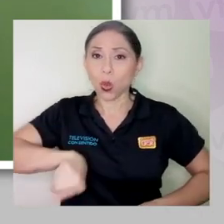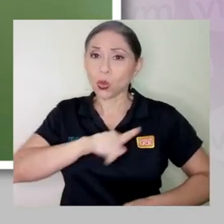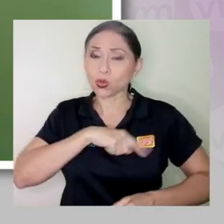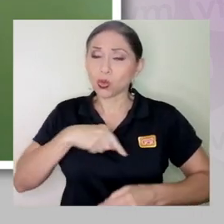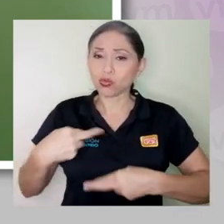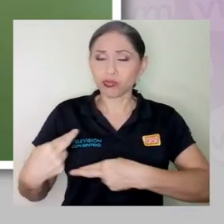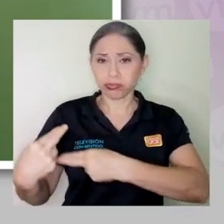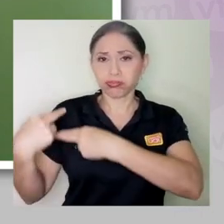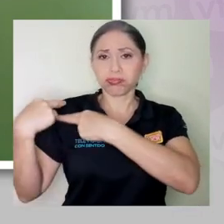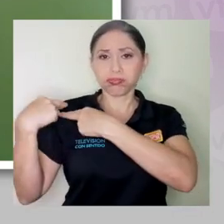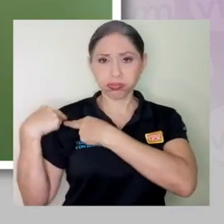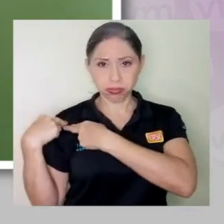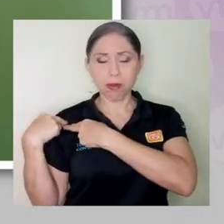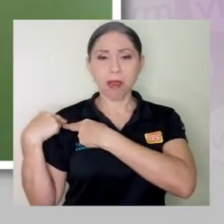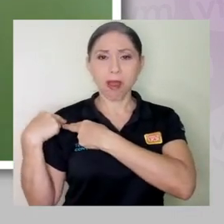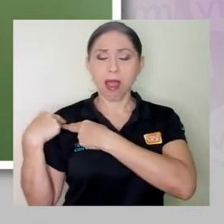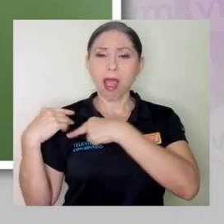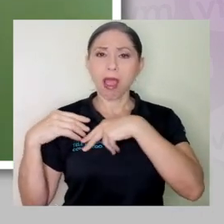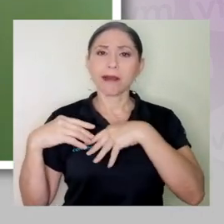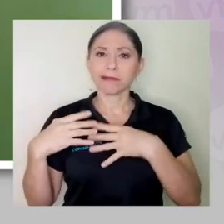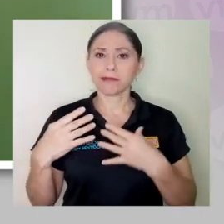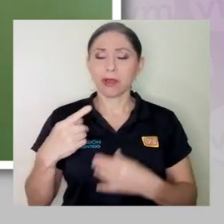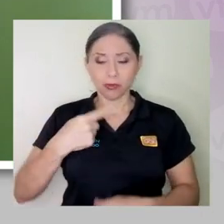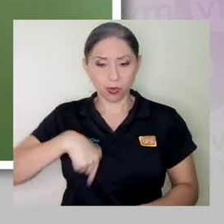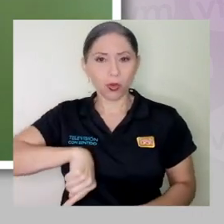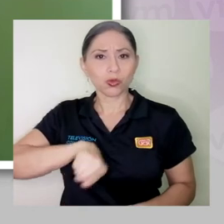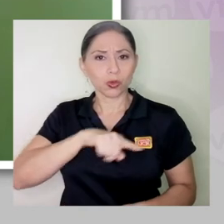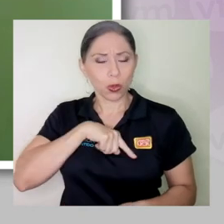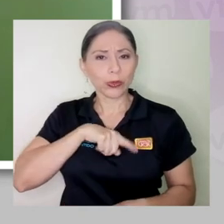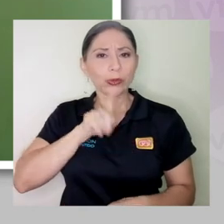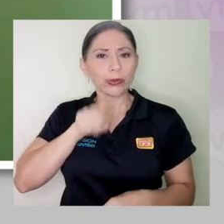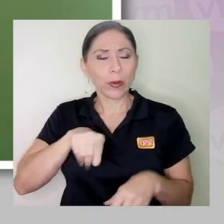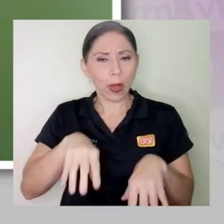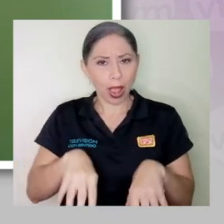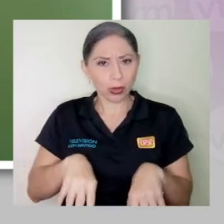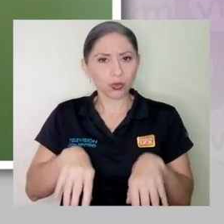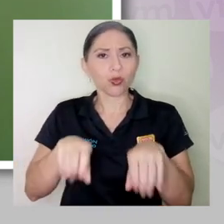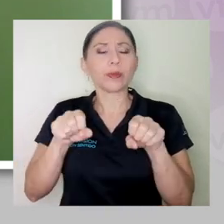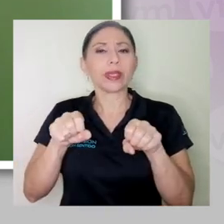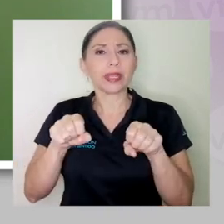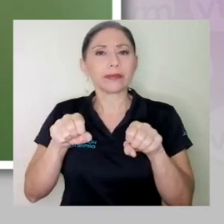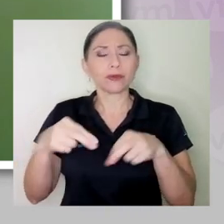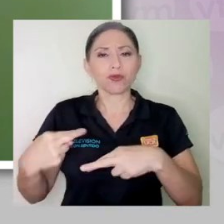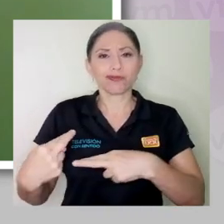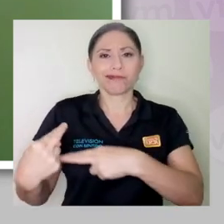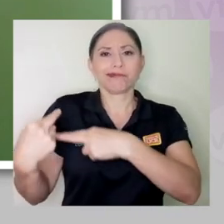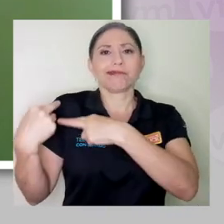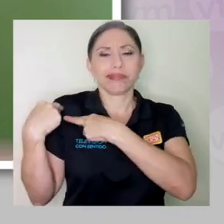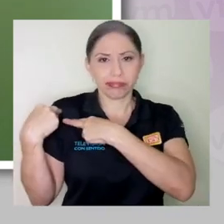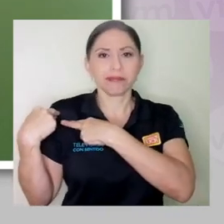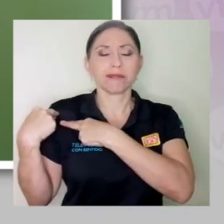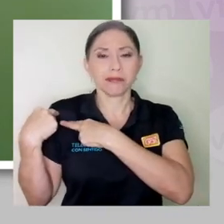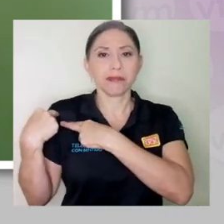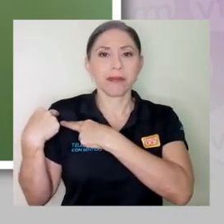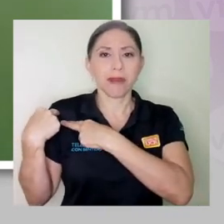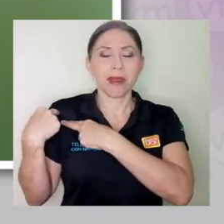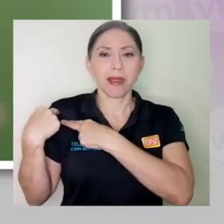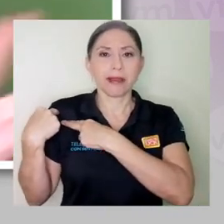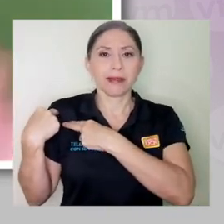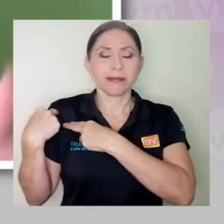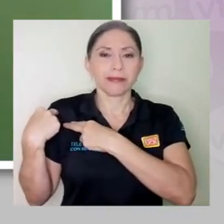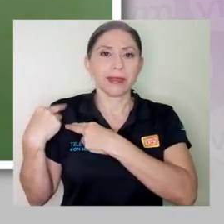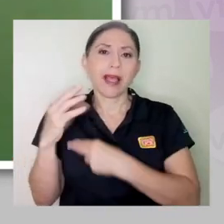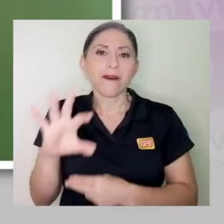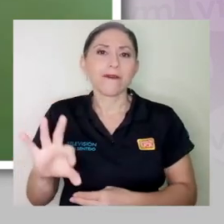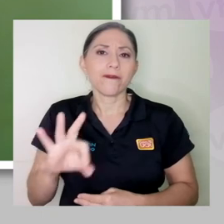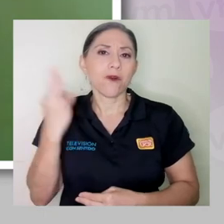asumir nosotros también lo que nos corresponde en la parte de, en la que podemos desde